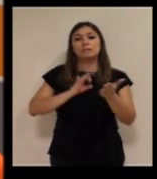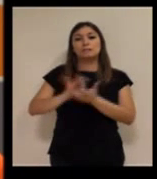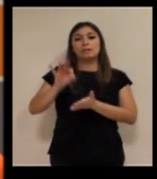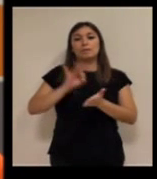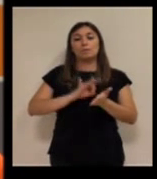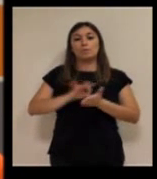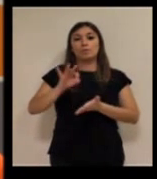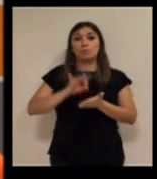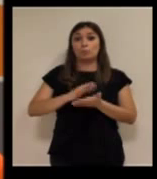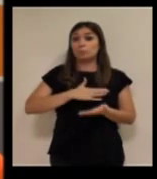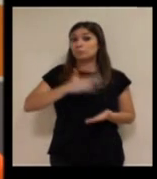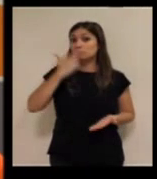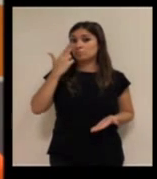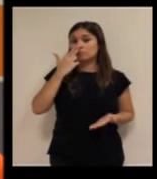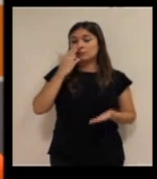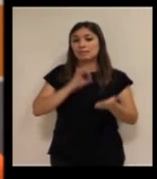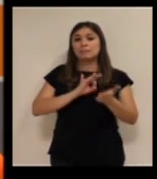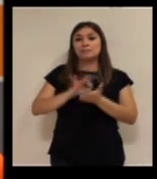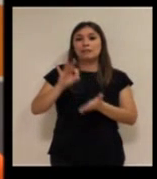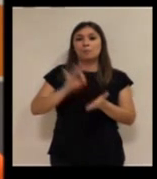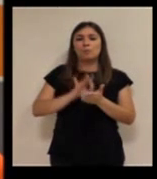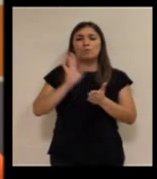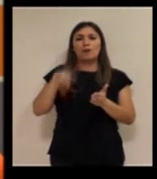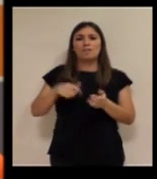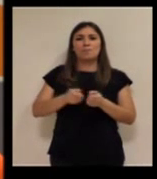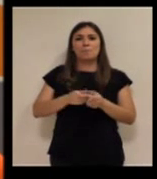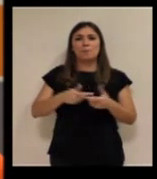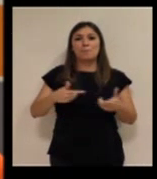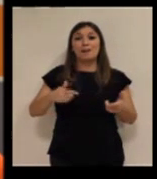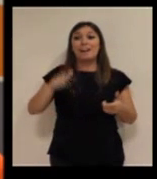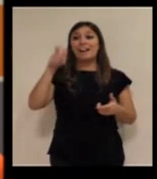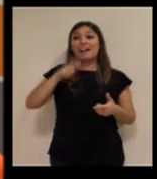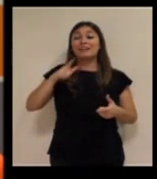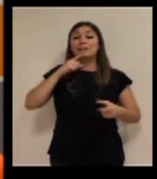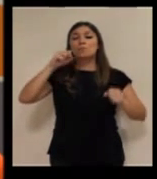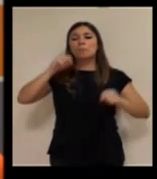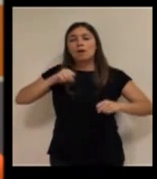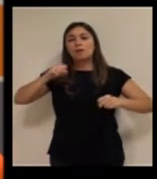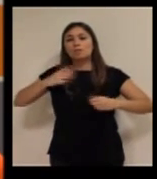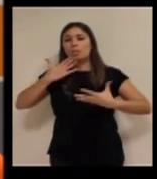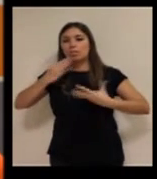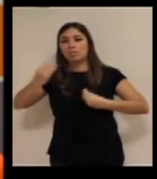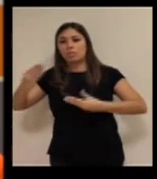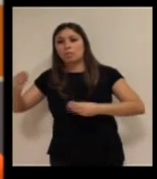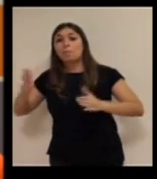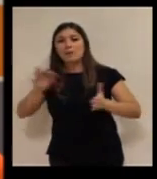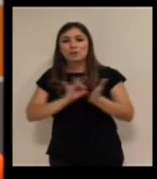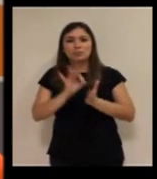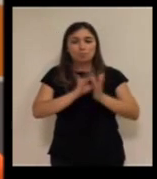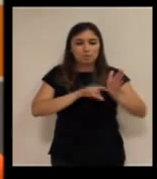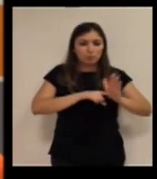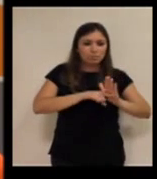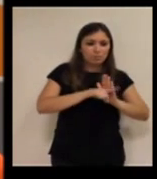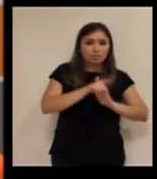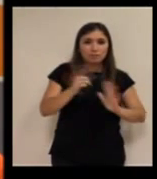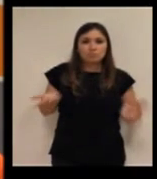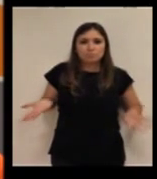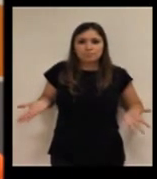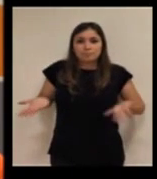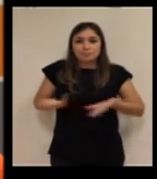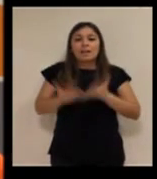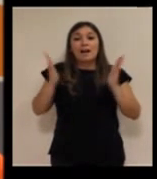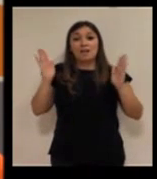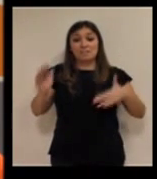el servicio un tema que me parece muy interesante el servicio ha ido creciendo mientras ellos envejecían con lo cual has comentado que